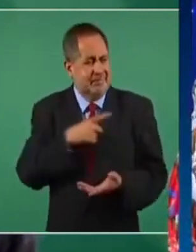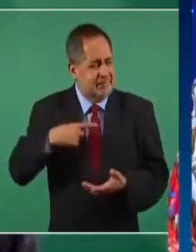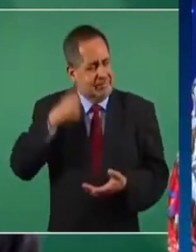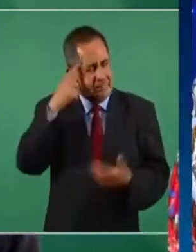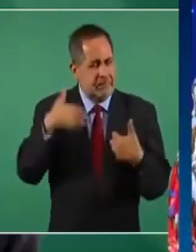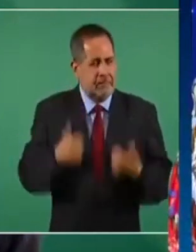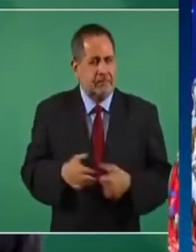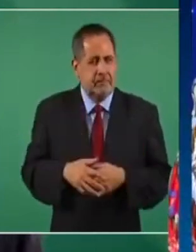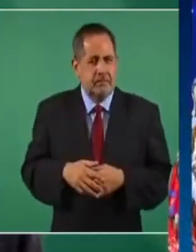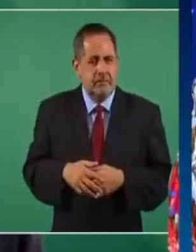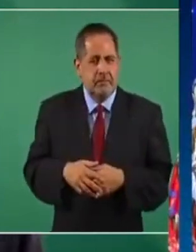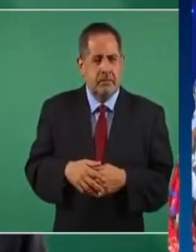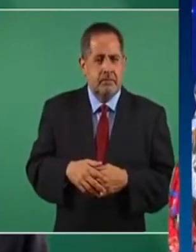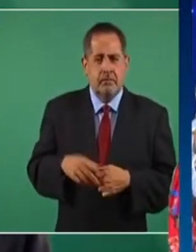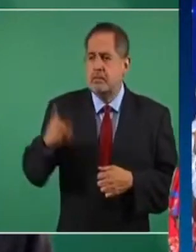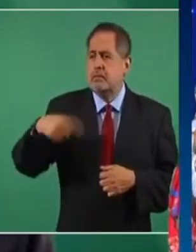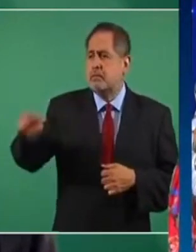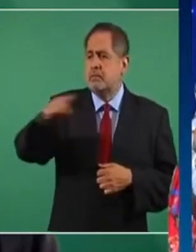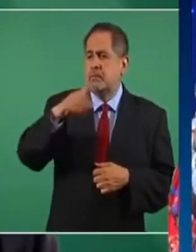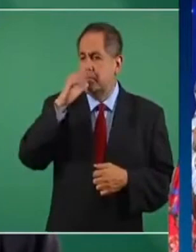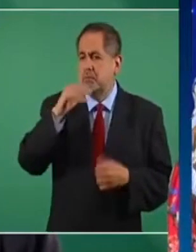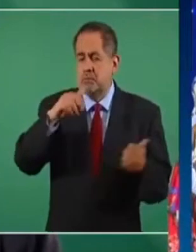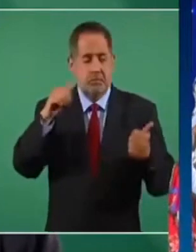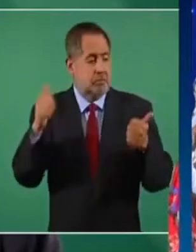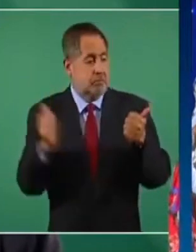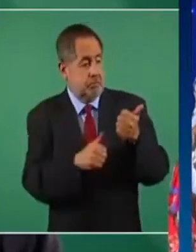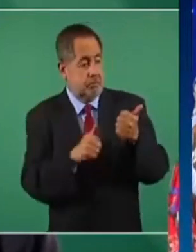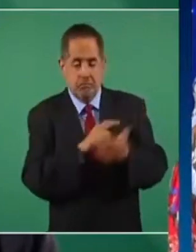que la gente no puede someterse a la ley